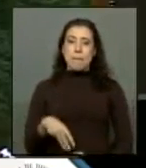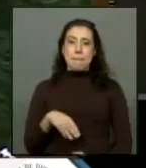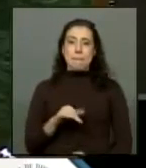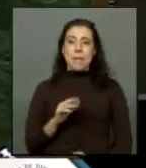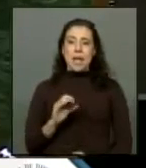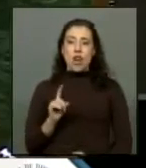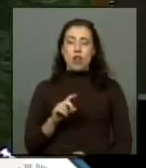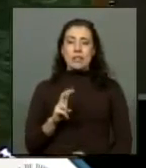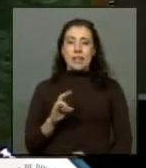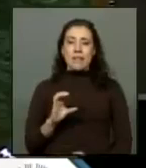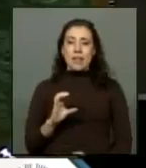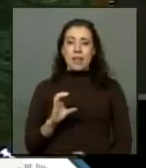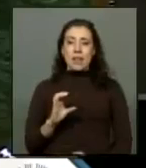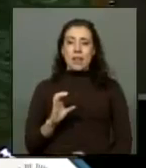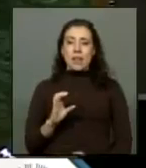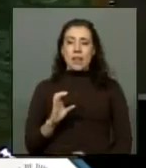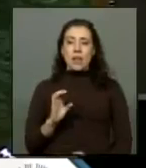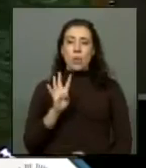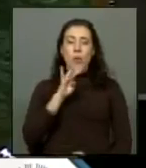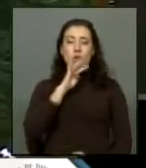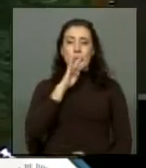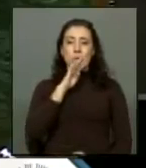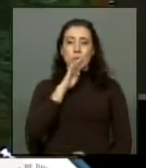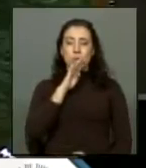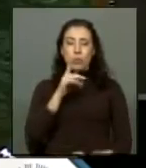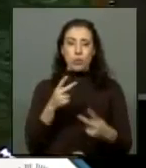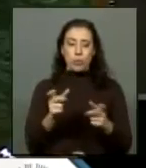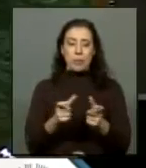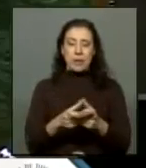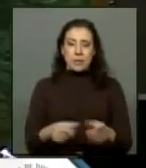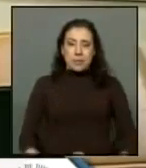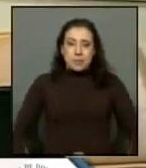Vlado Mirósovich, hasta cuatro minutos de su comité.